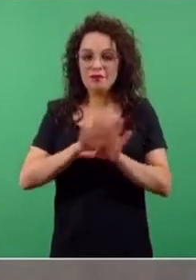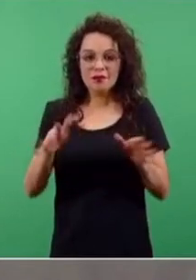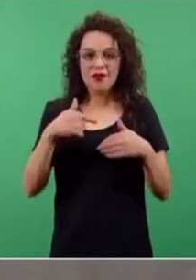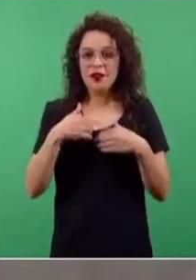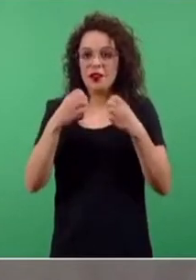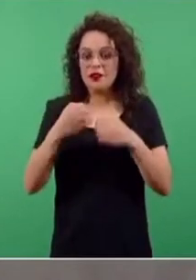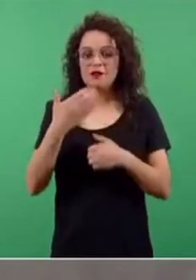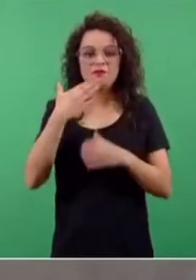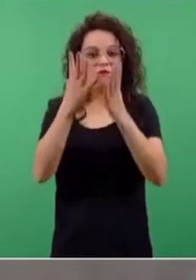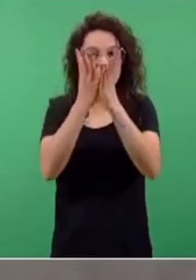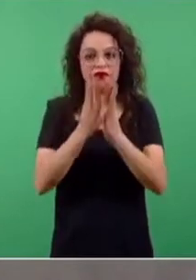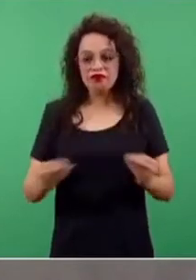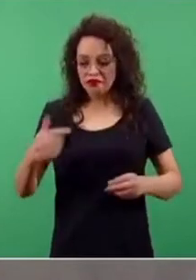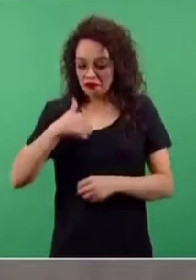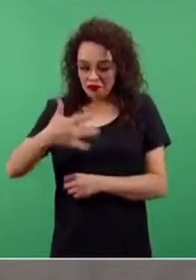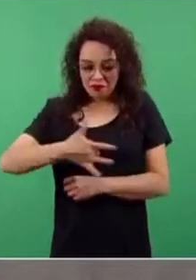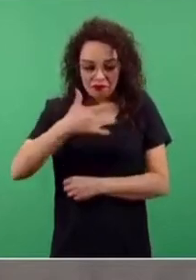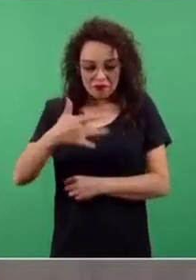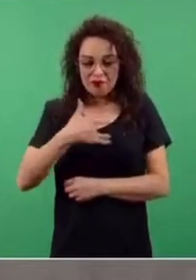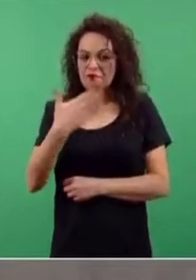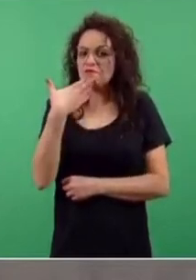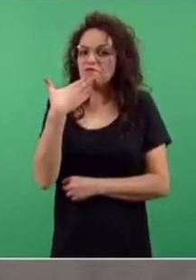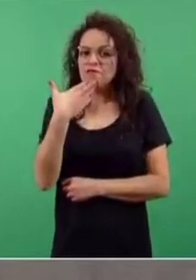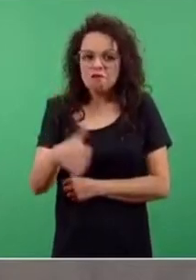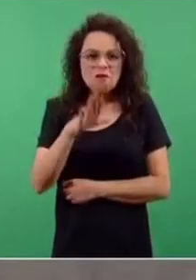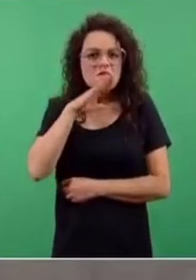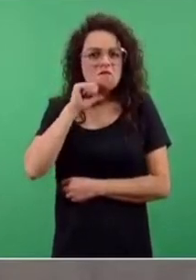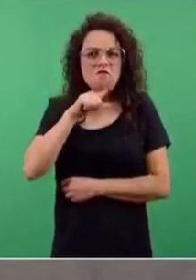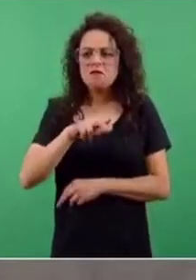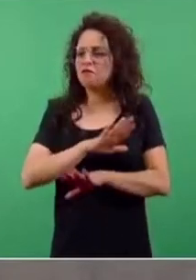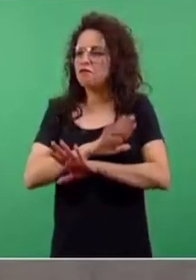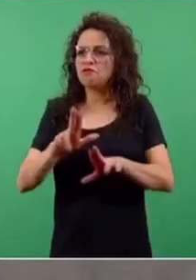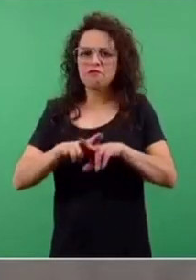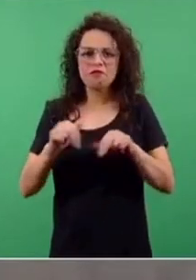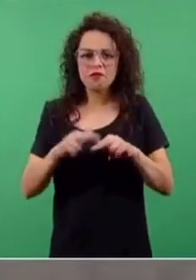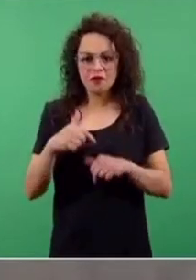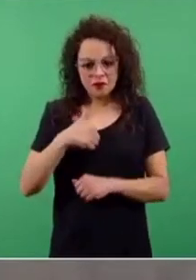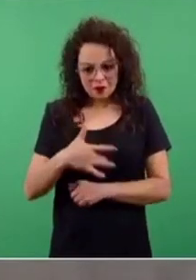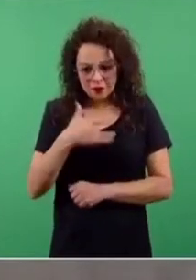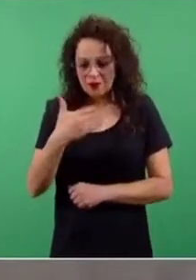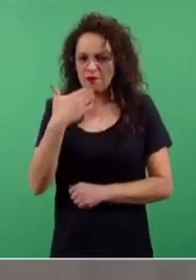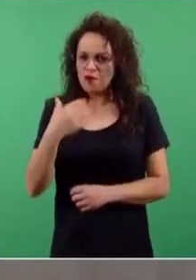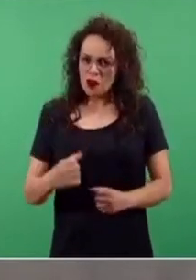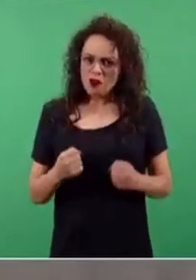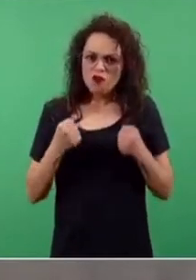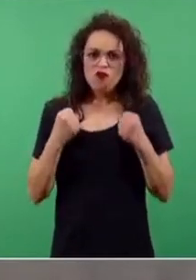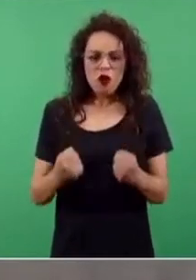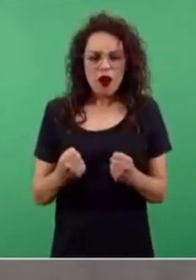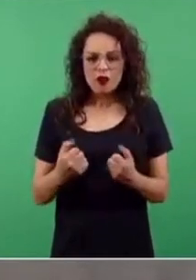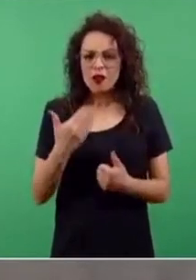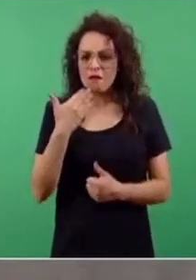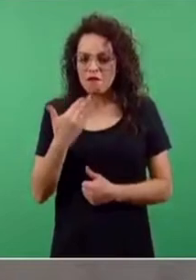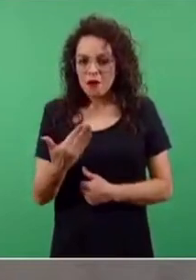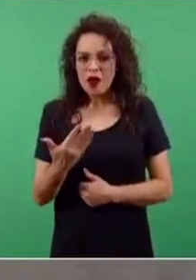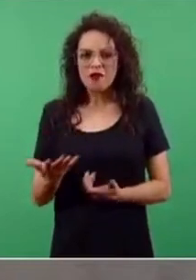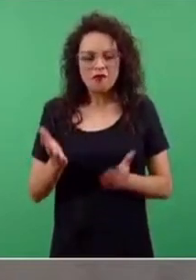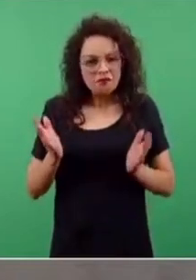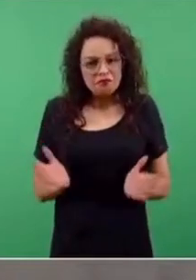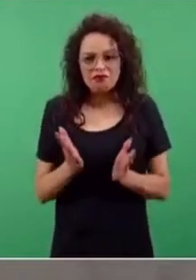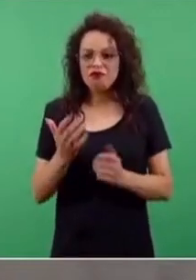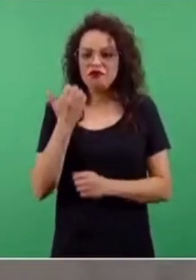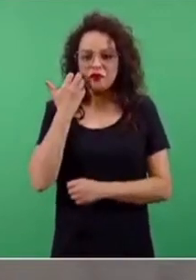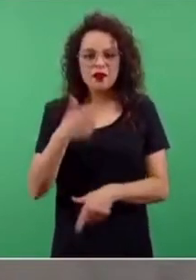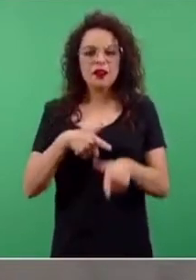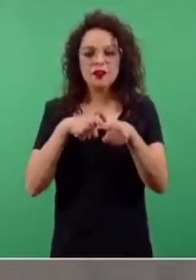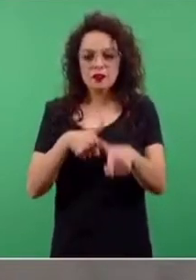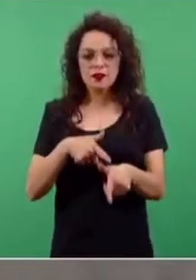tengo síntoma alguno, me siento en buenas condiciones, con fuerza, con ánimo, con entusiasmo de seguir